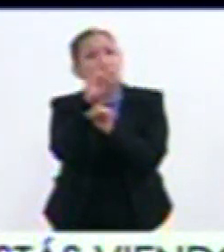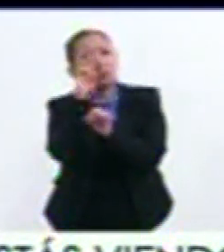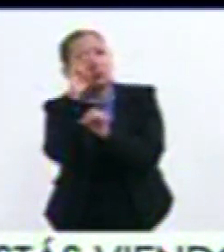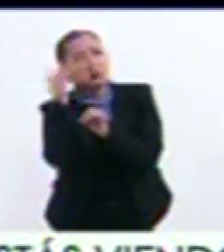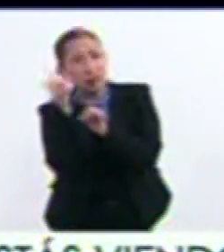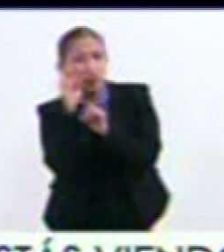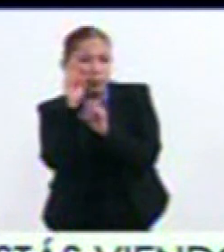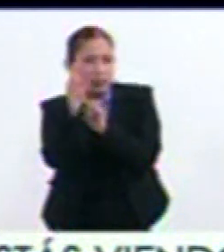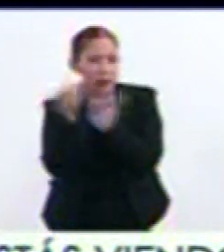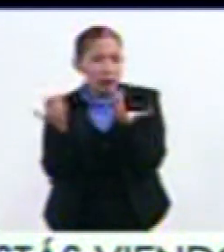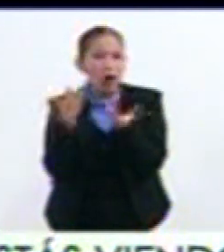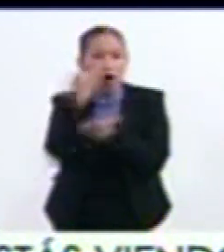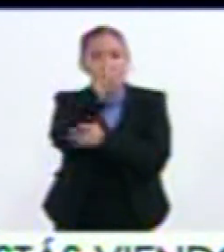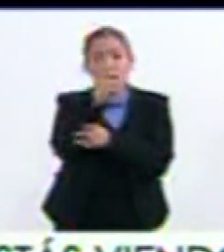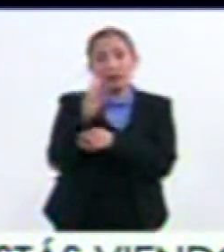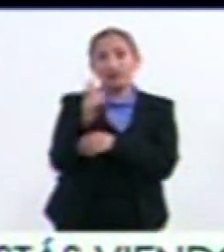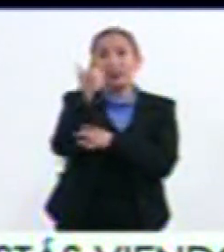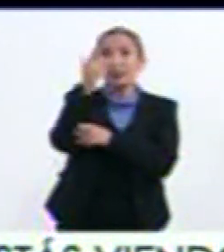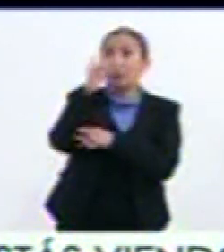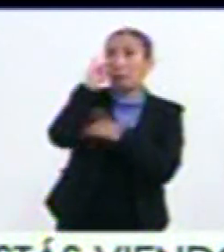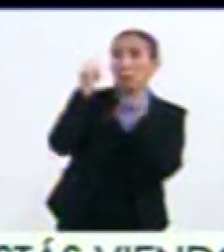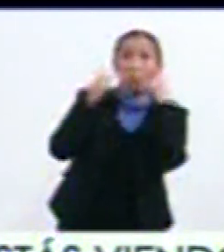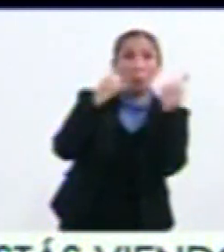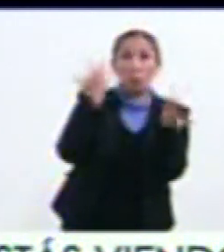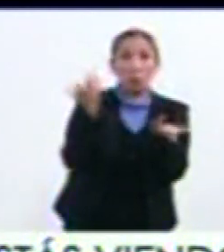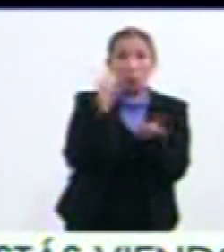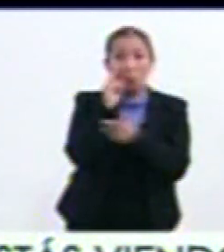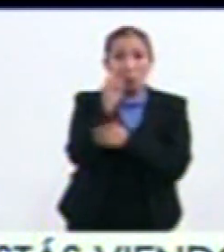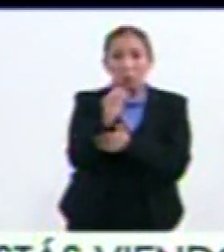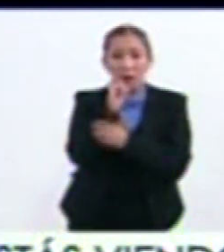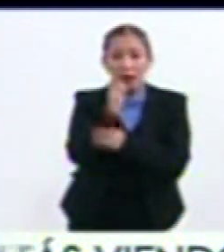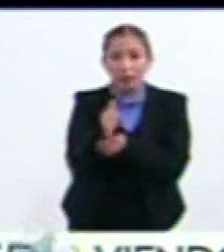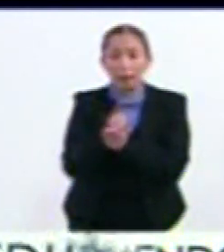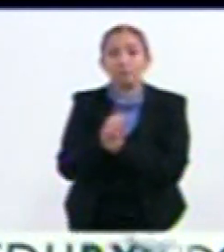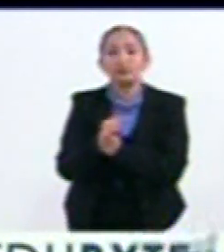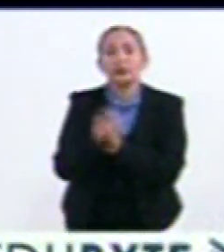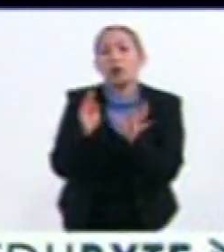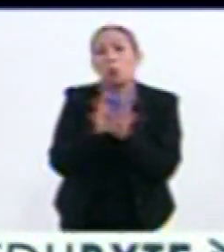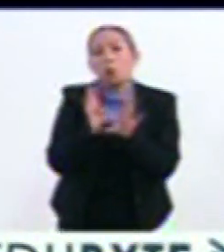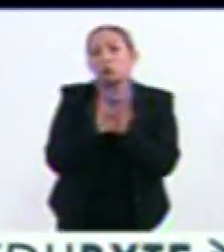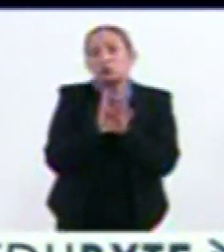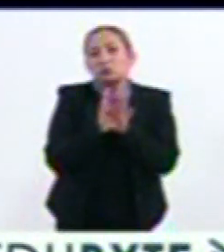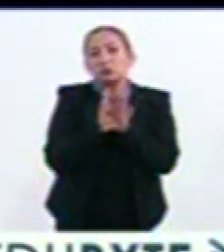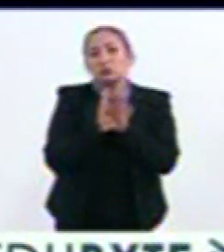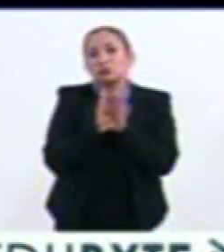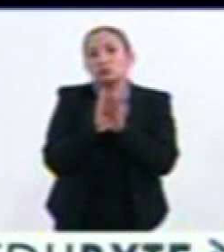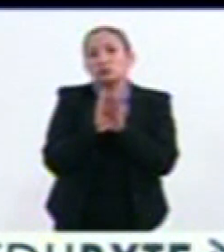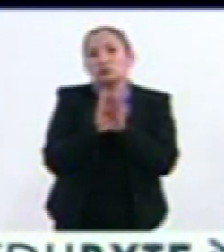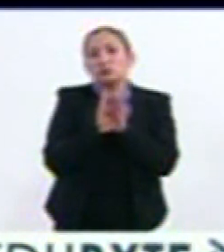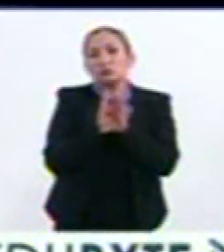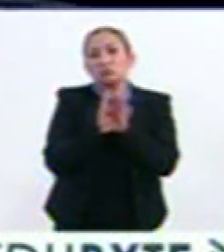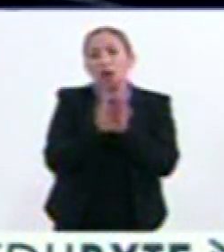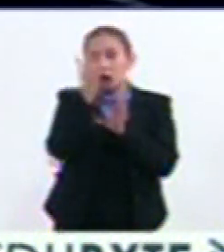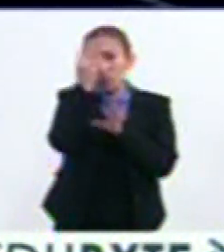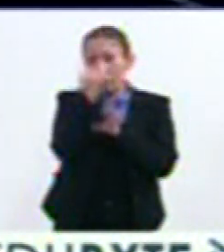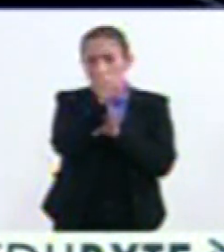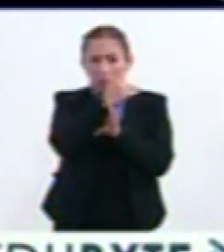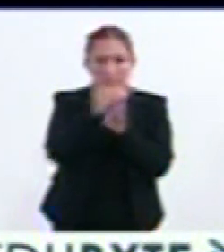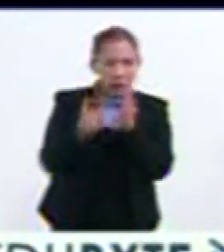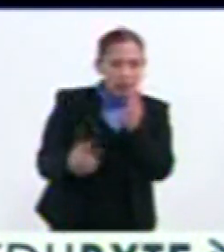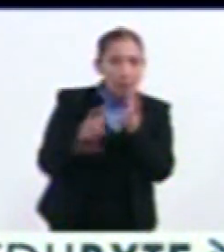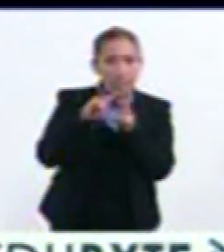No, no, yo lo vi a las 8.37 Y no, la verdad es que no, no Digamos que como Nueve y media